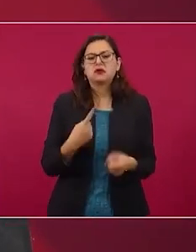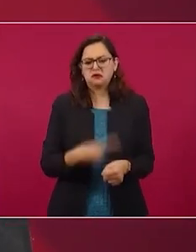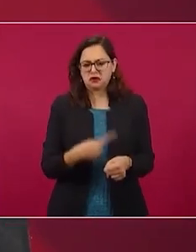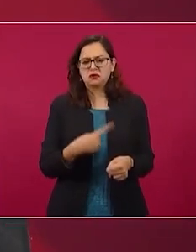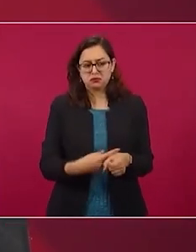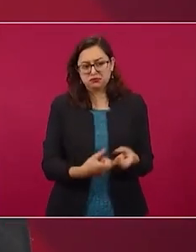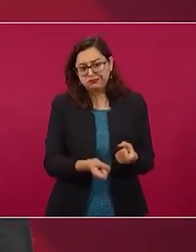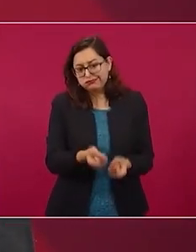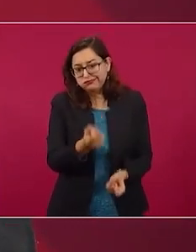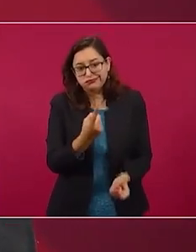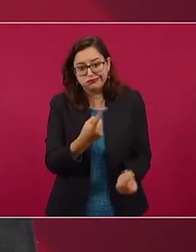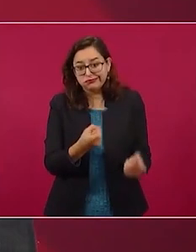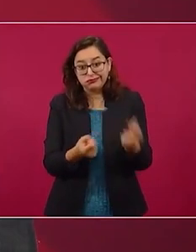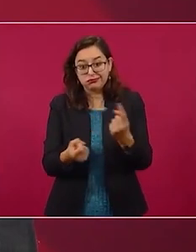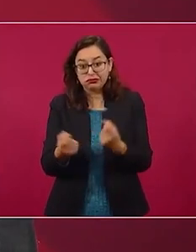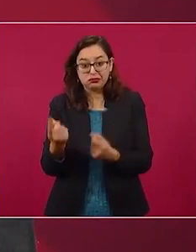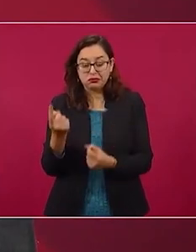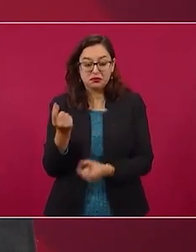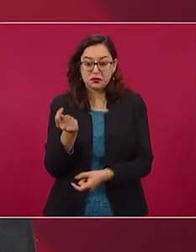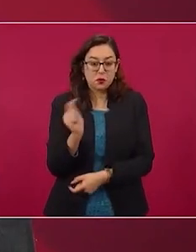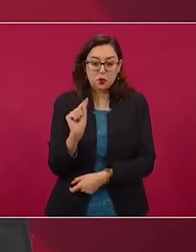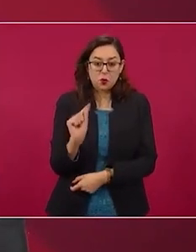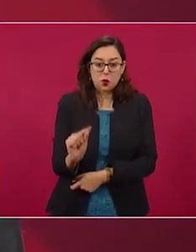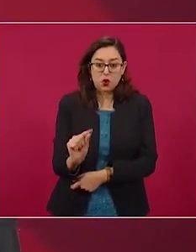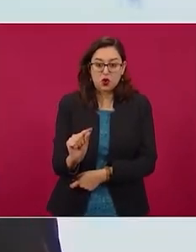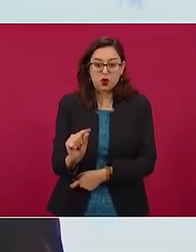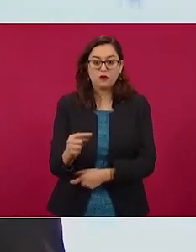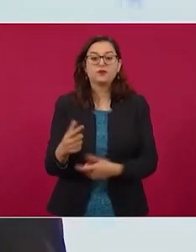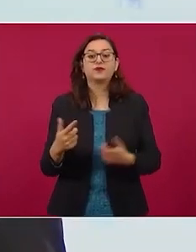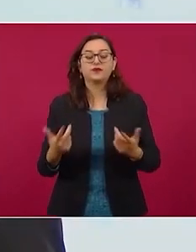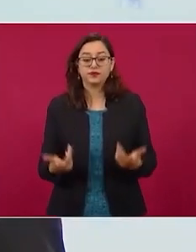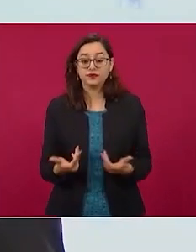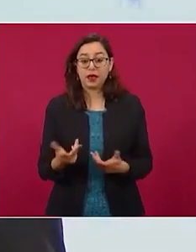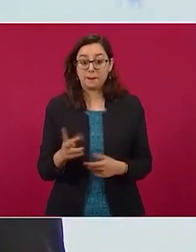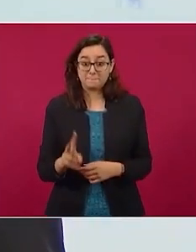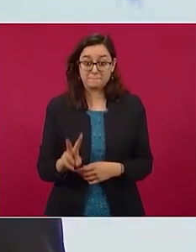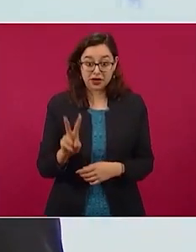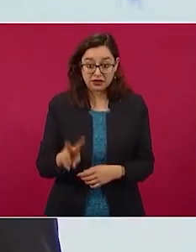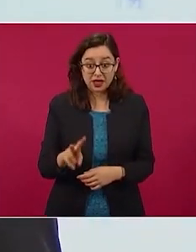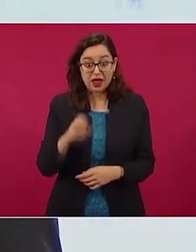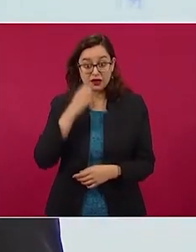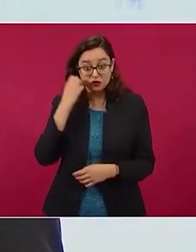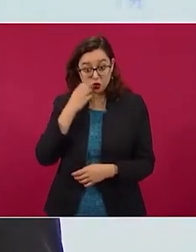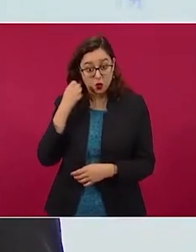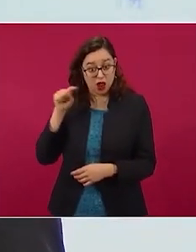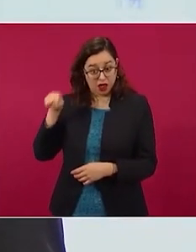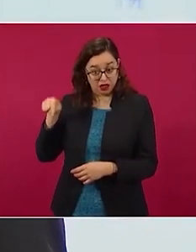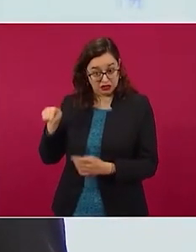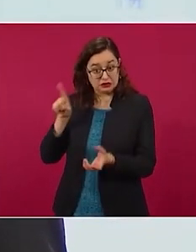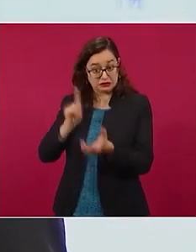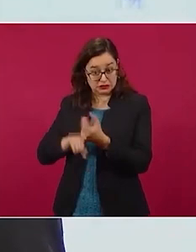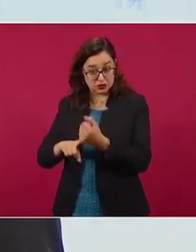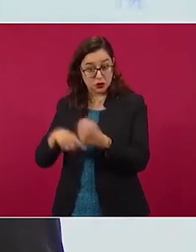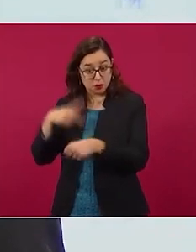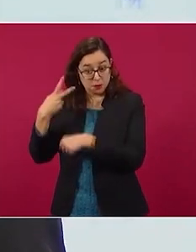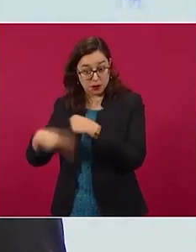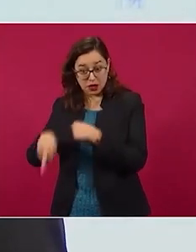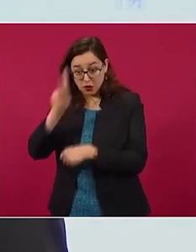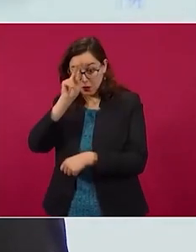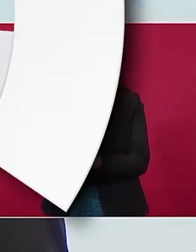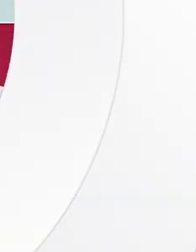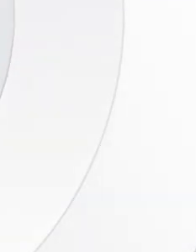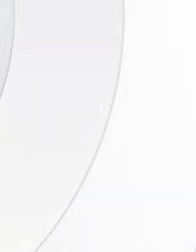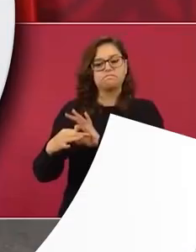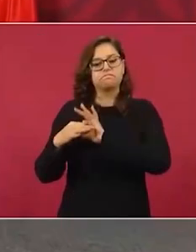comparado con el resto de la población. Entonces, la escuela no es el sitio en donde mayormente